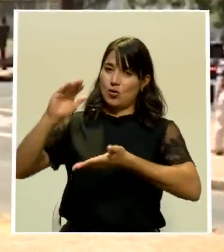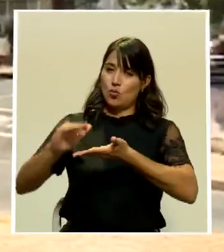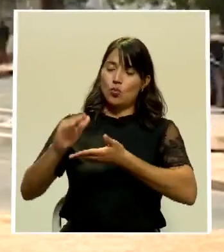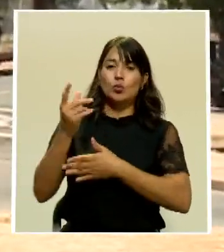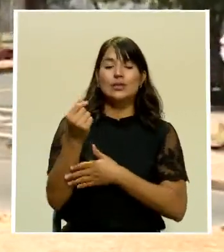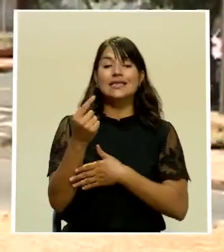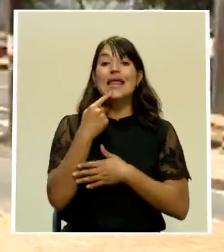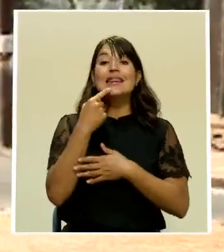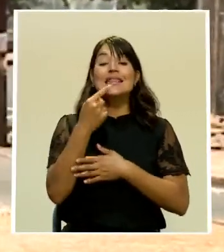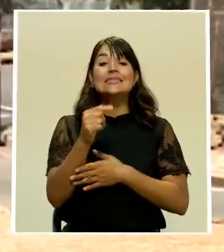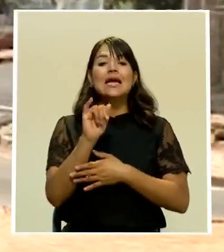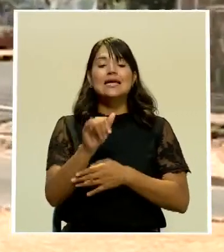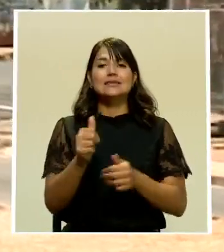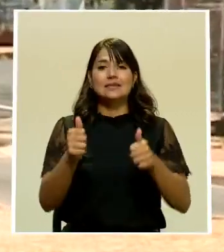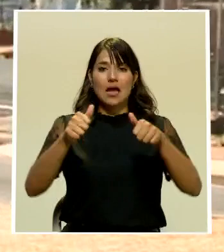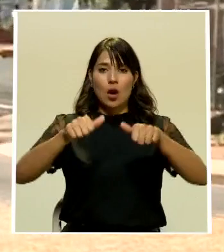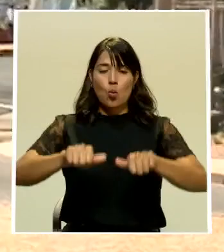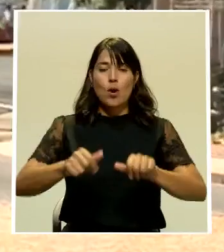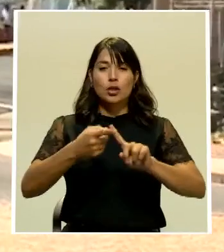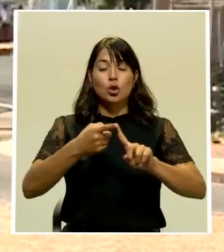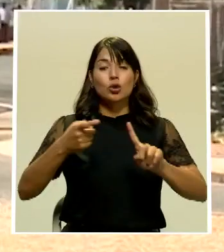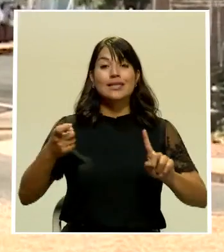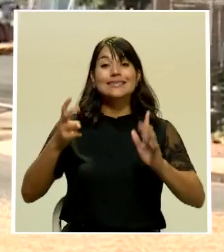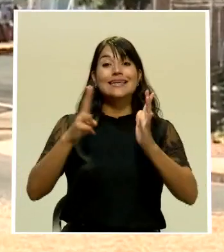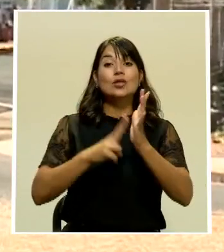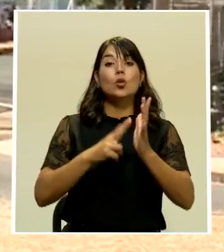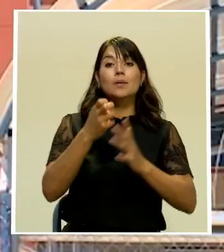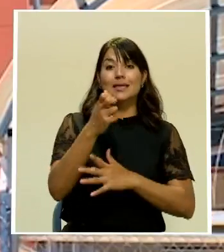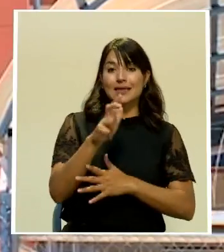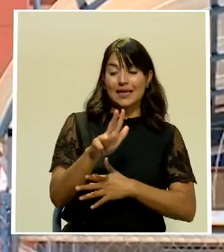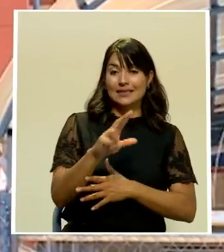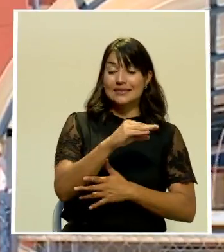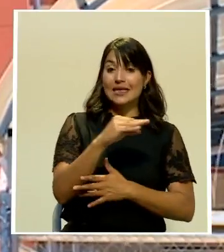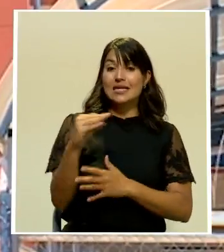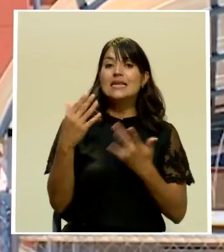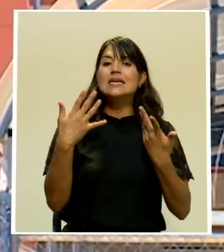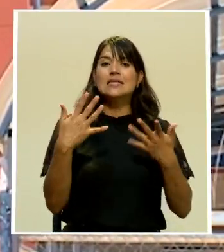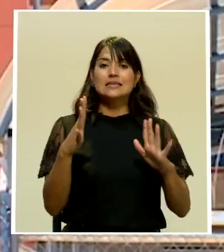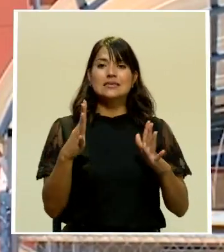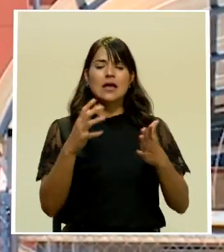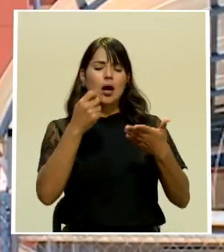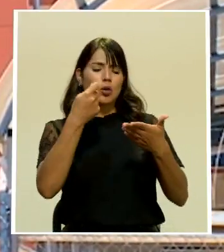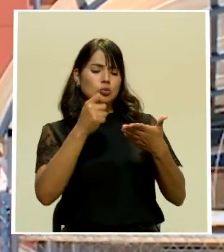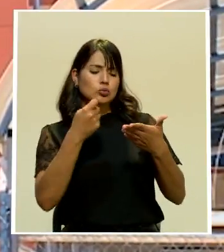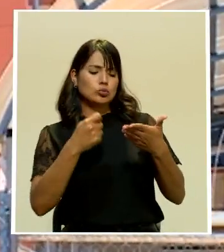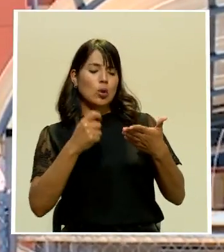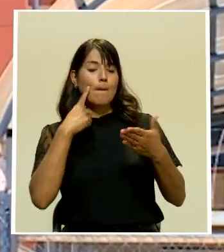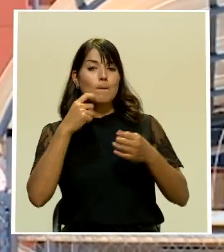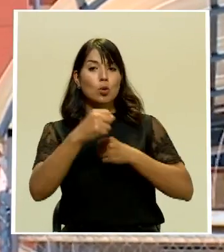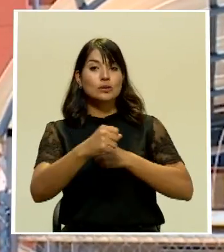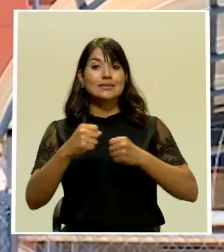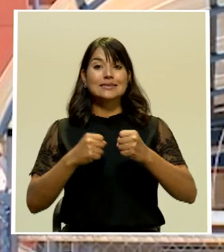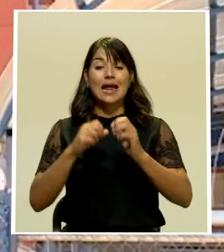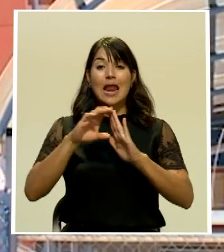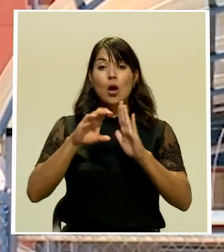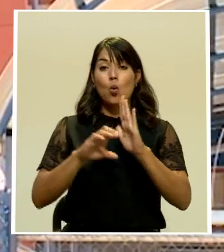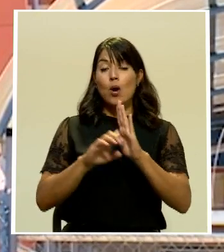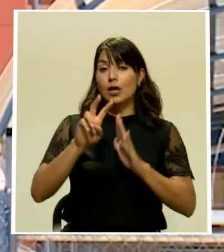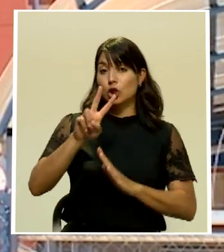que este acuerdo se da desde el 2013 y ha sido revisada por la Sala Cuarta en dos ocasiones.